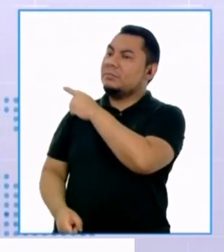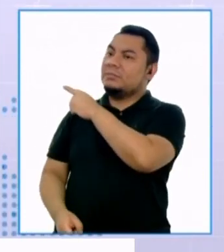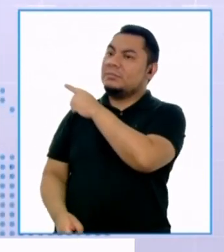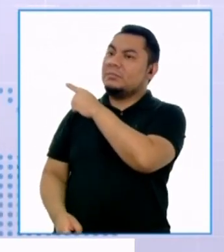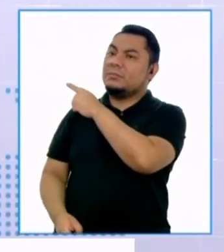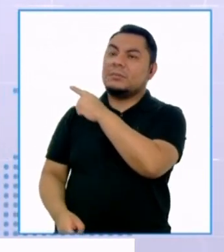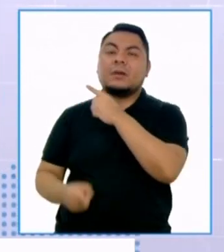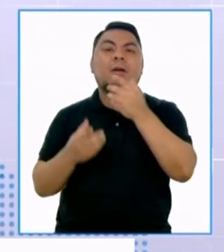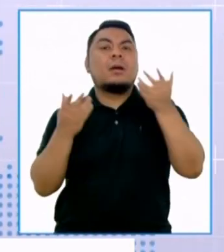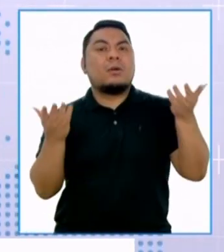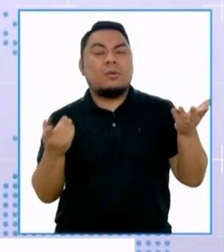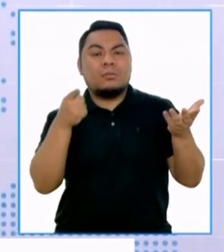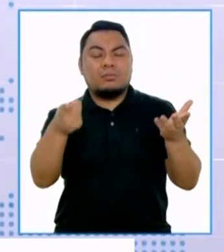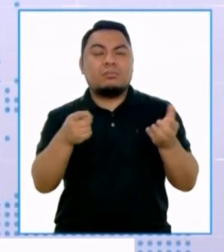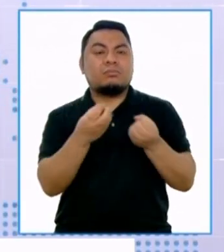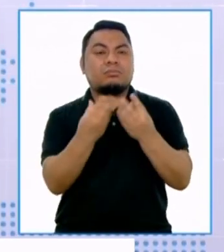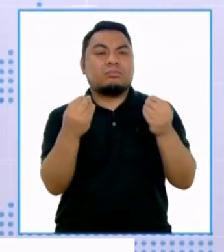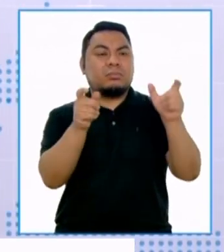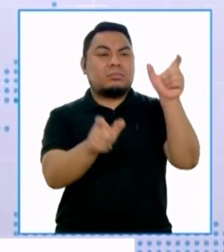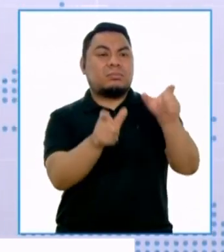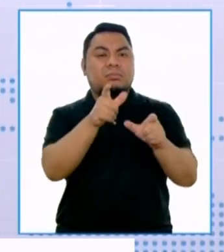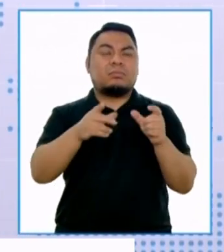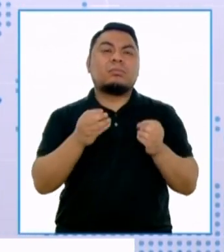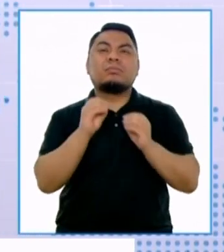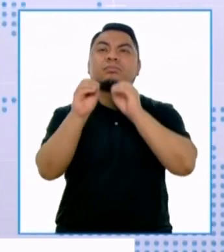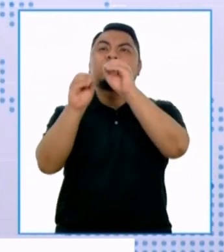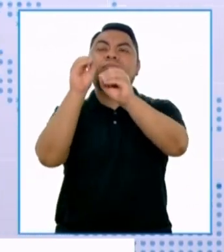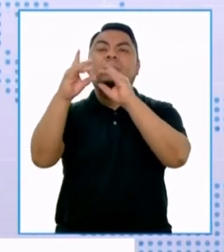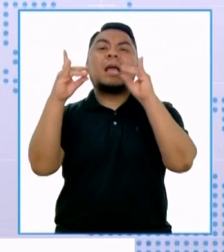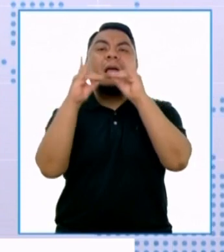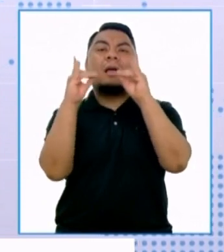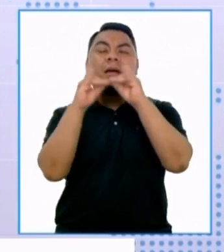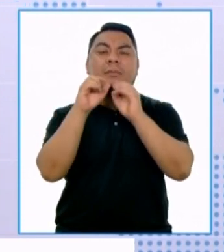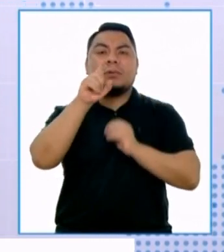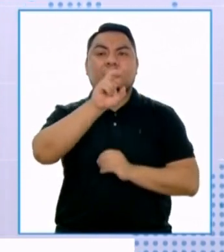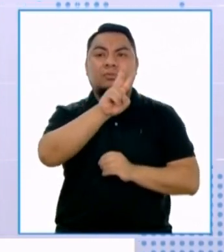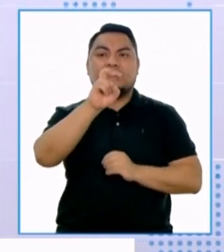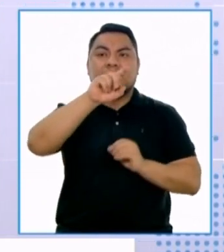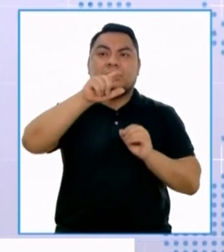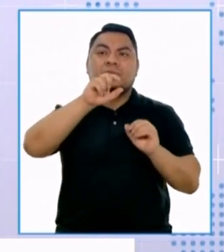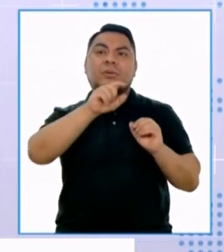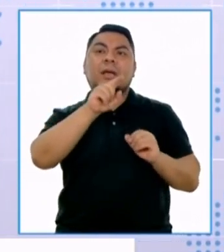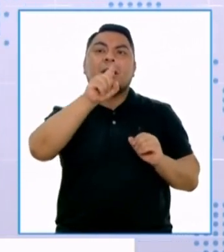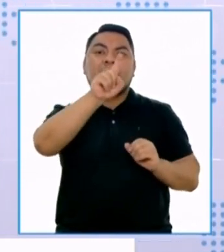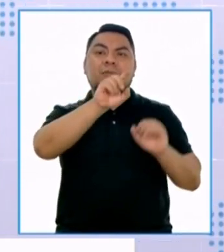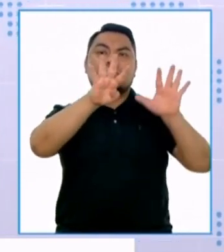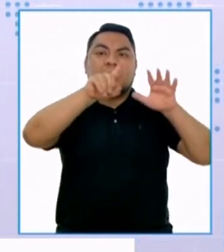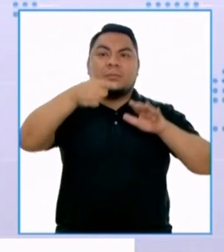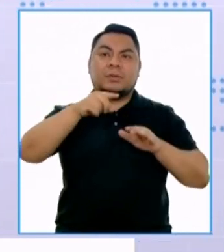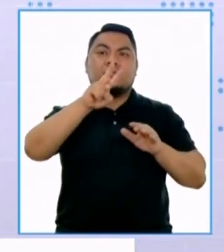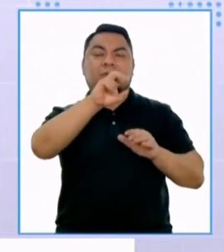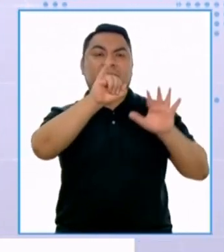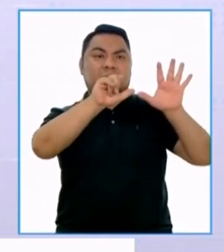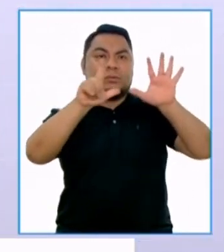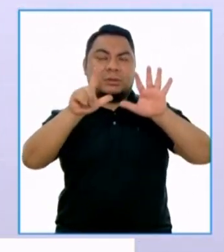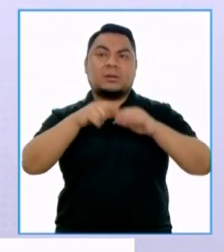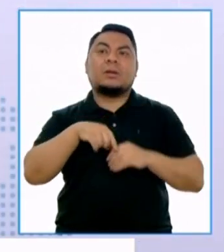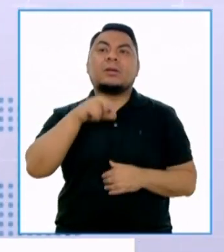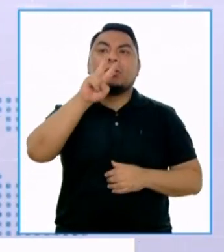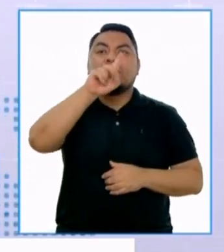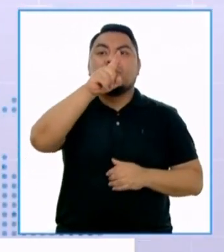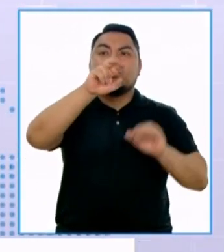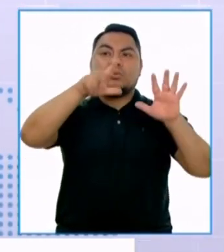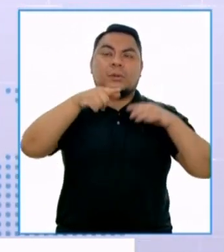en primer lugar, la cantidad total de camas, 19.267, 19.270 y 18